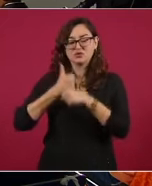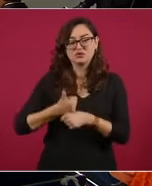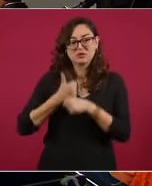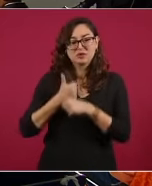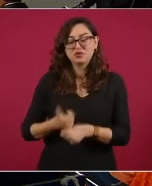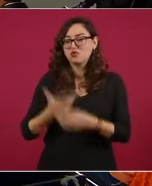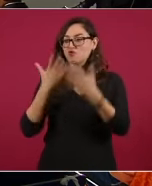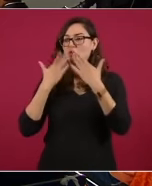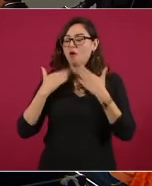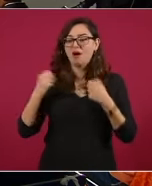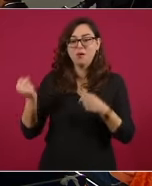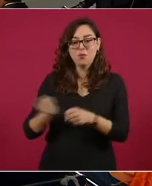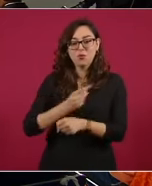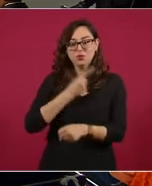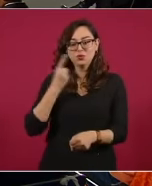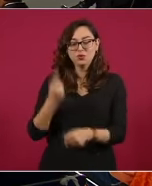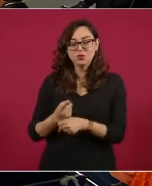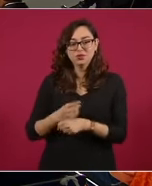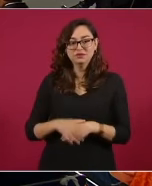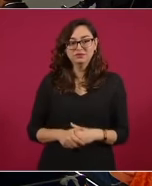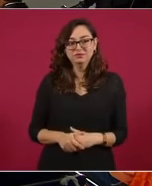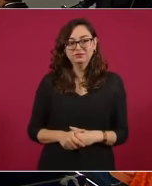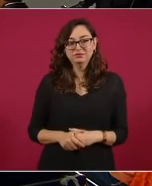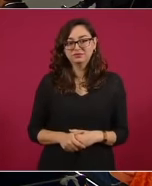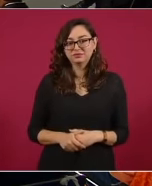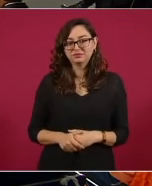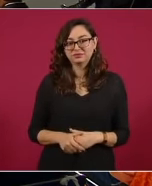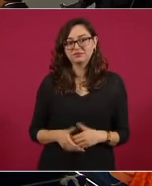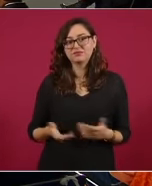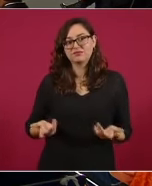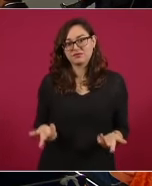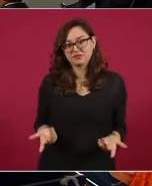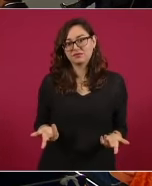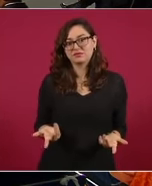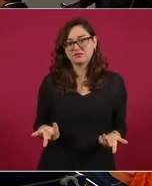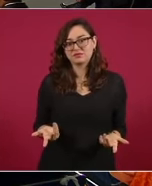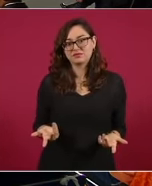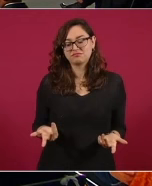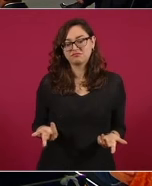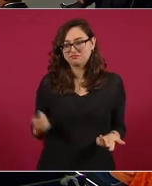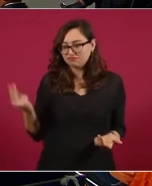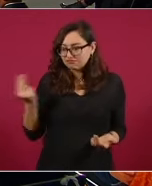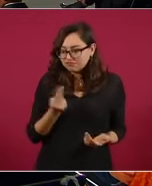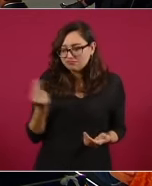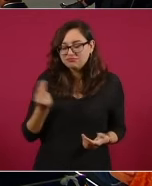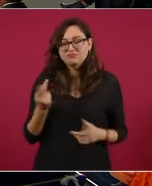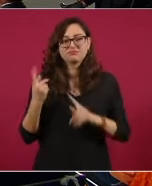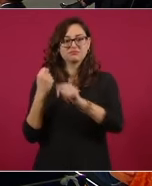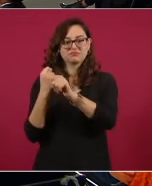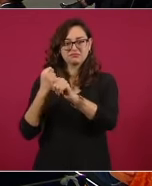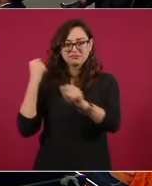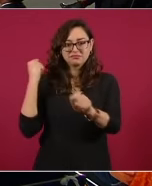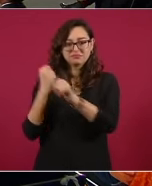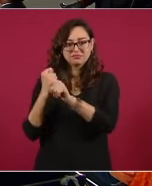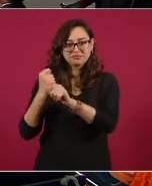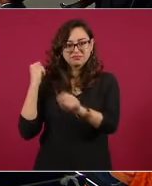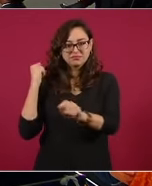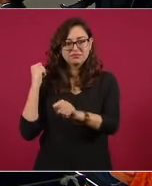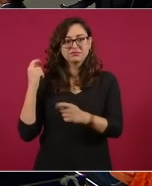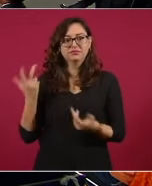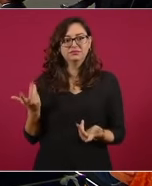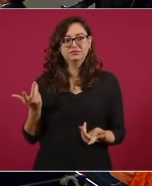Y aquí está nada más y nada menos que Calakmul,